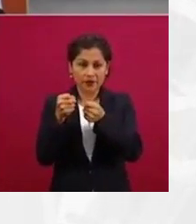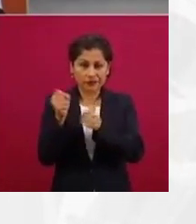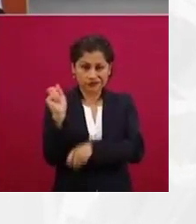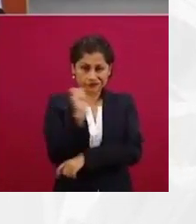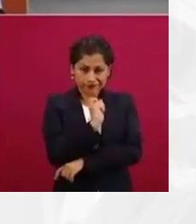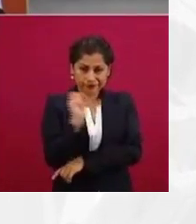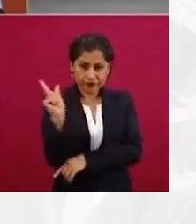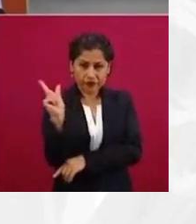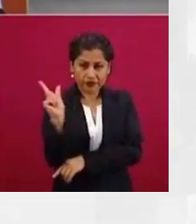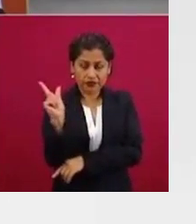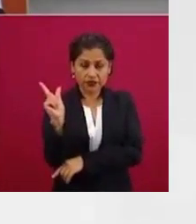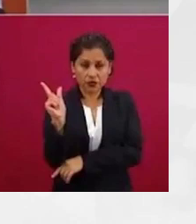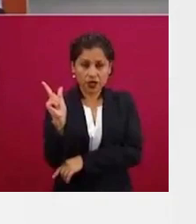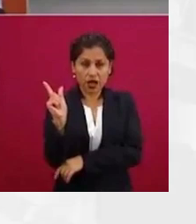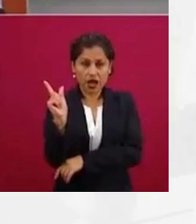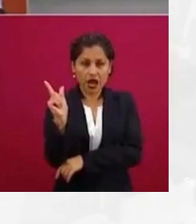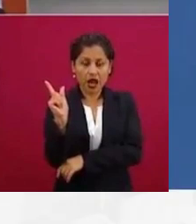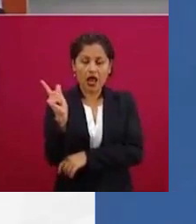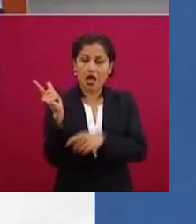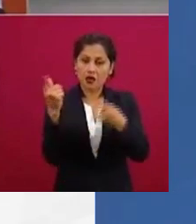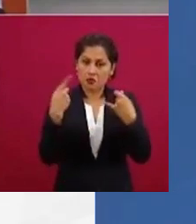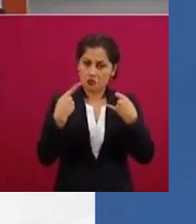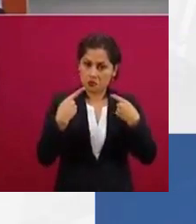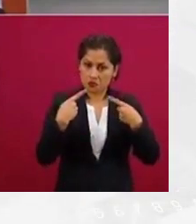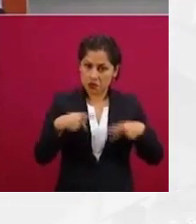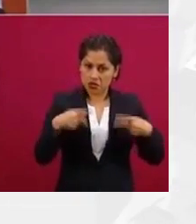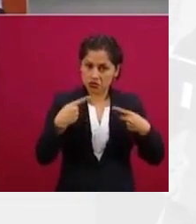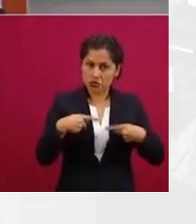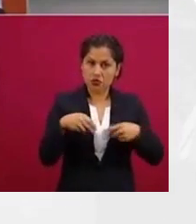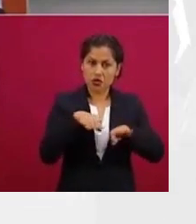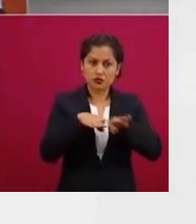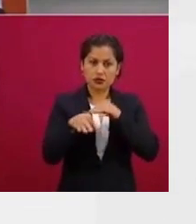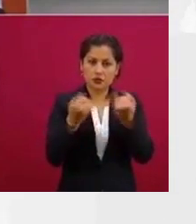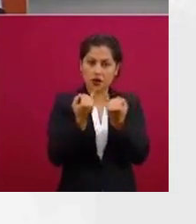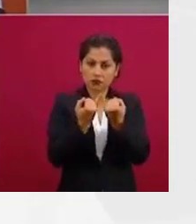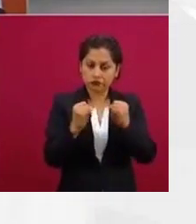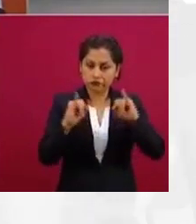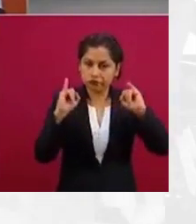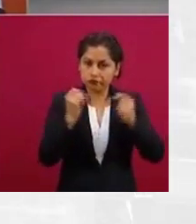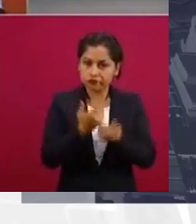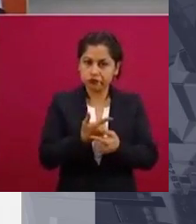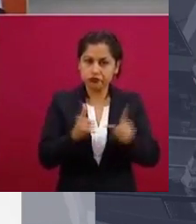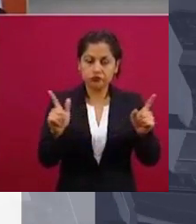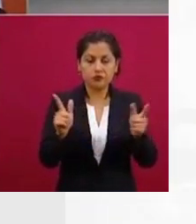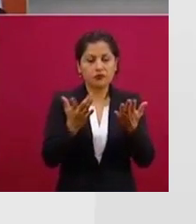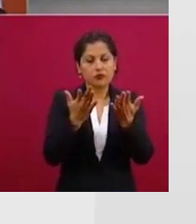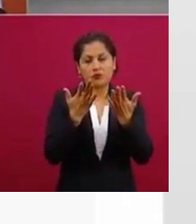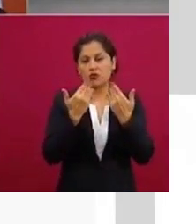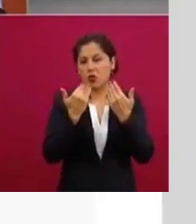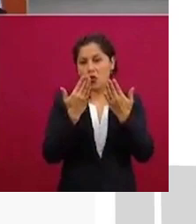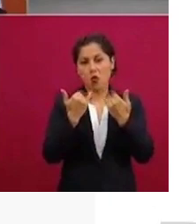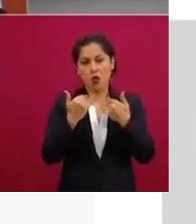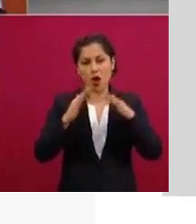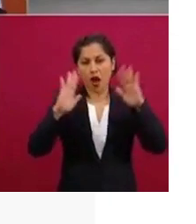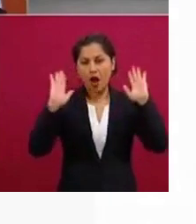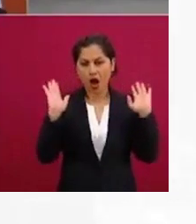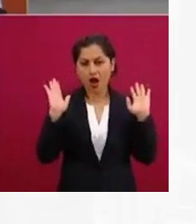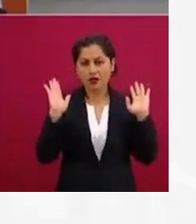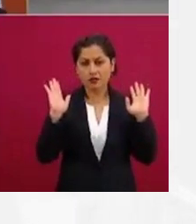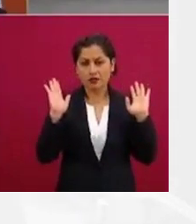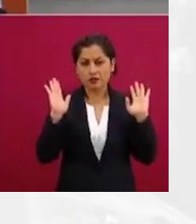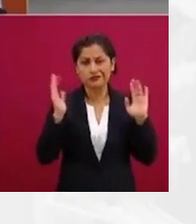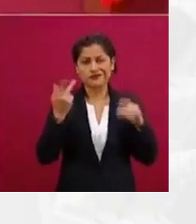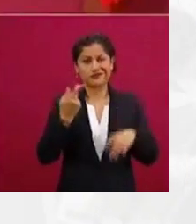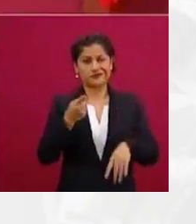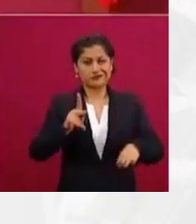Toca el tema, Jesús, al final de las audiencias, y me parece que es muy importante a las audiencias que nos escuchan en este